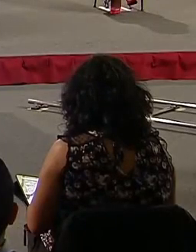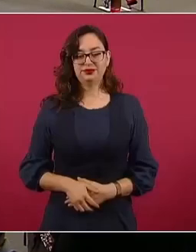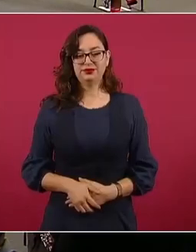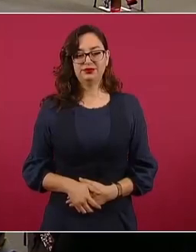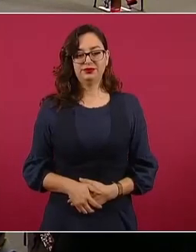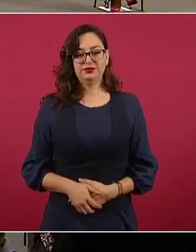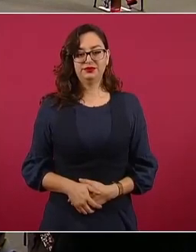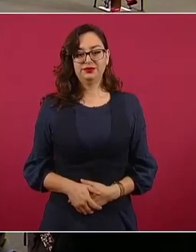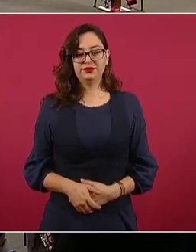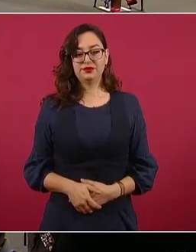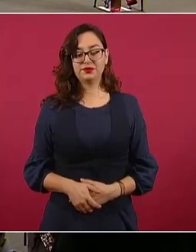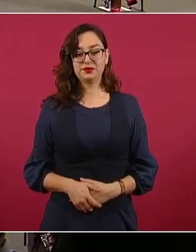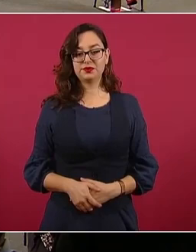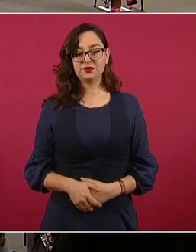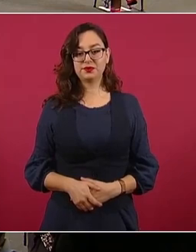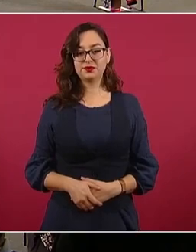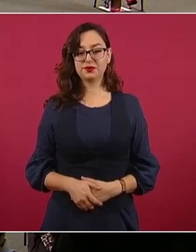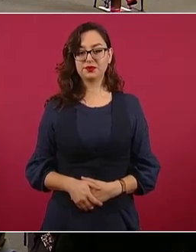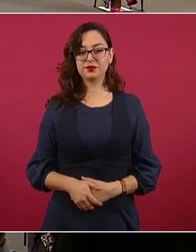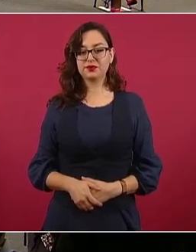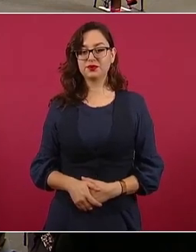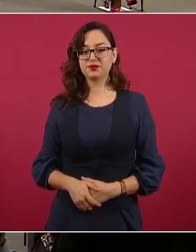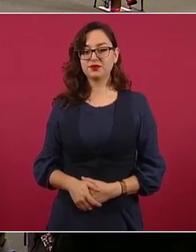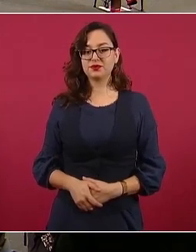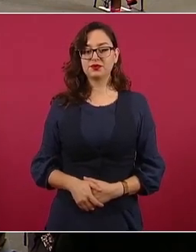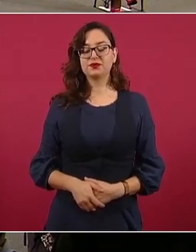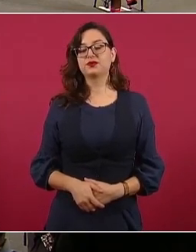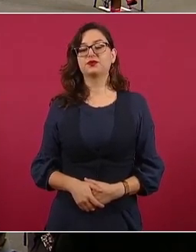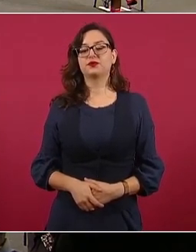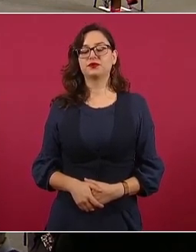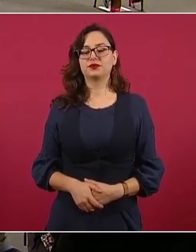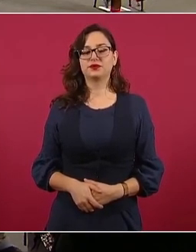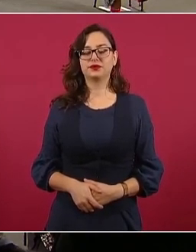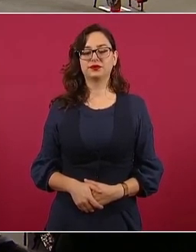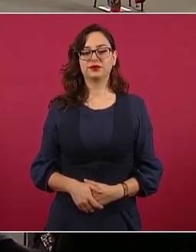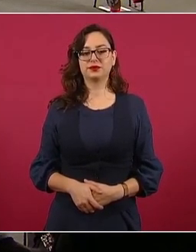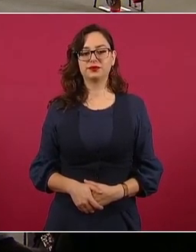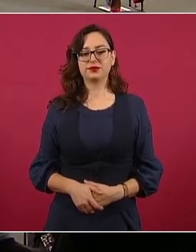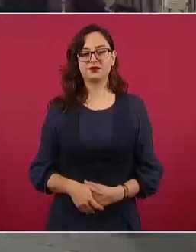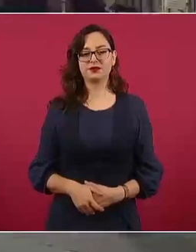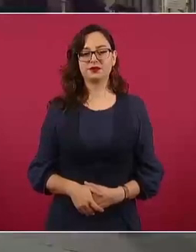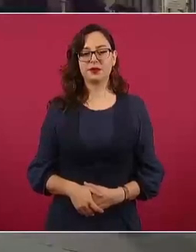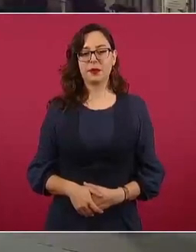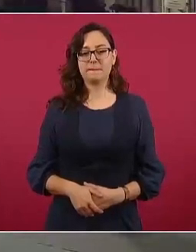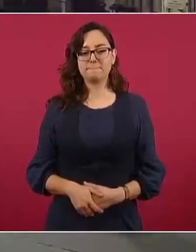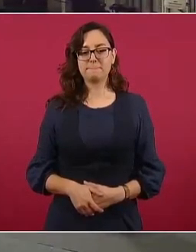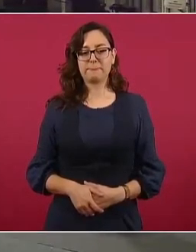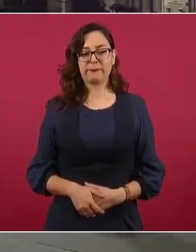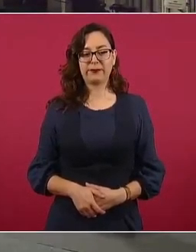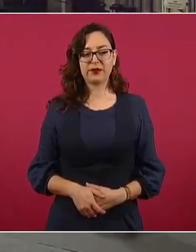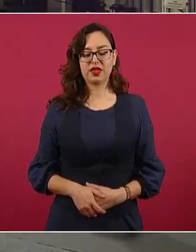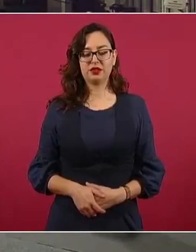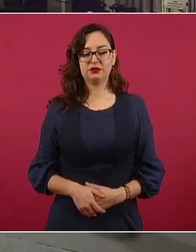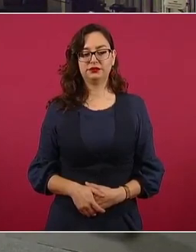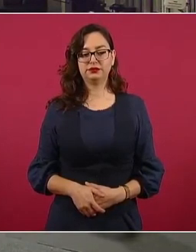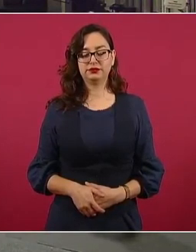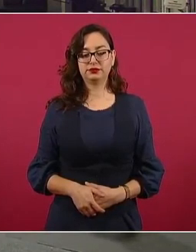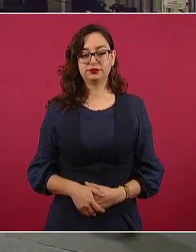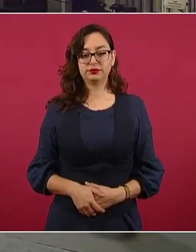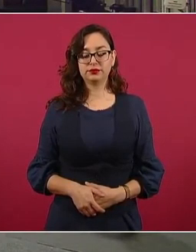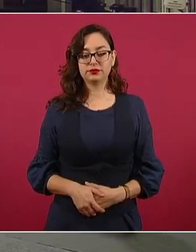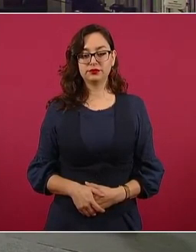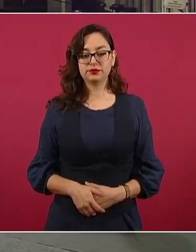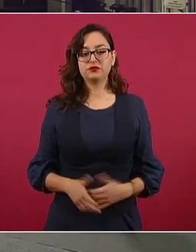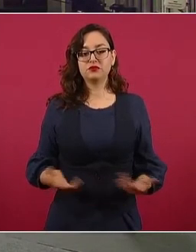comentar que nosotros vamos a